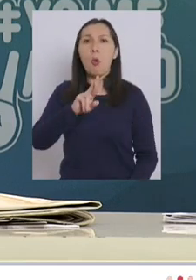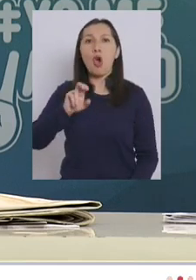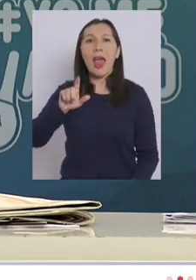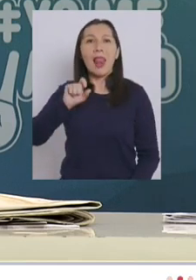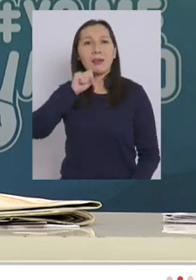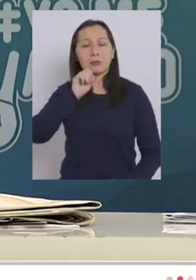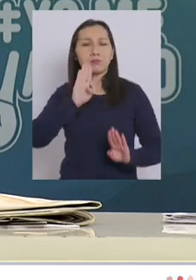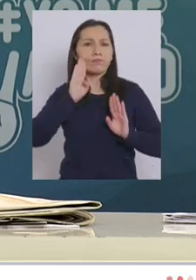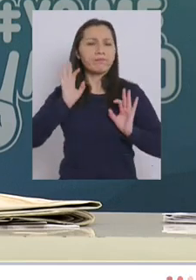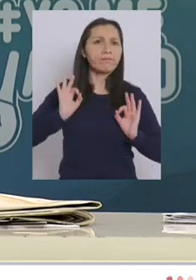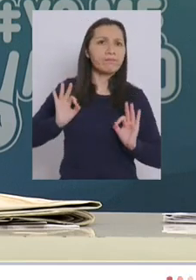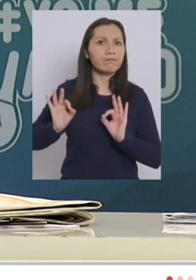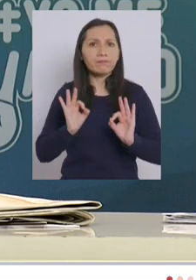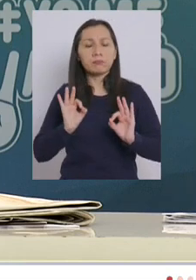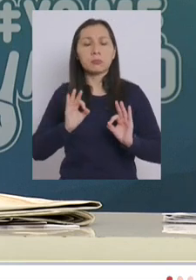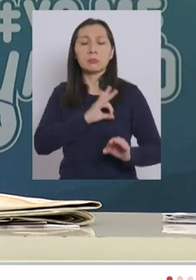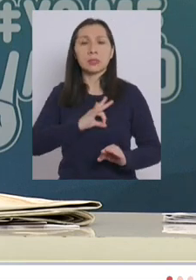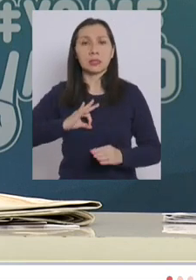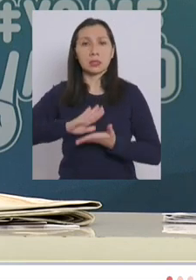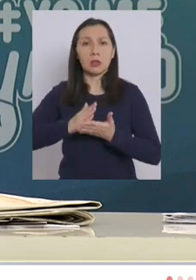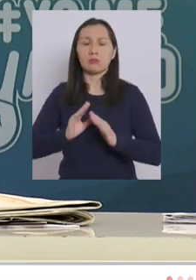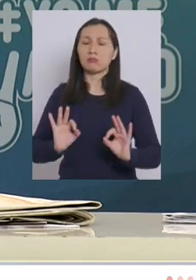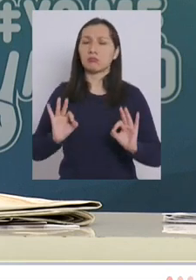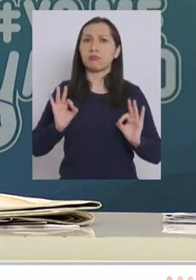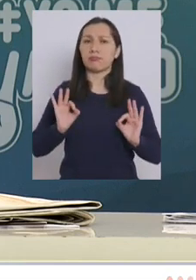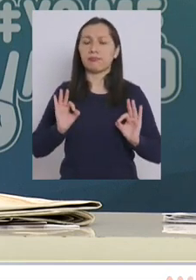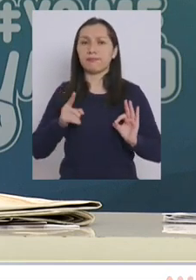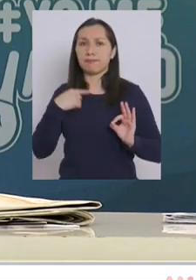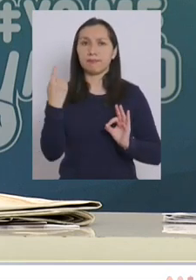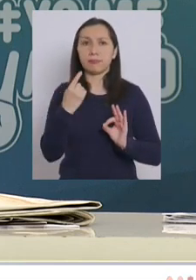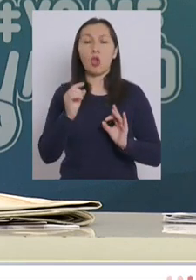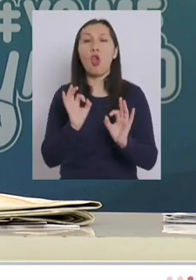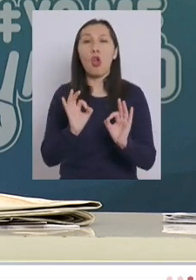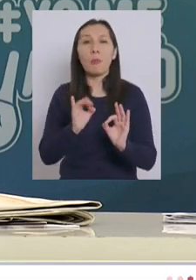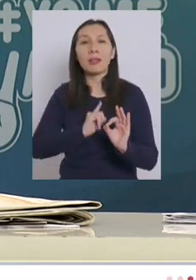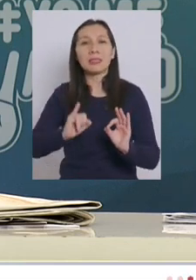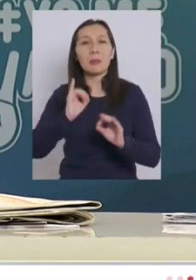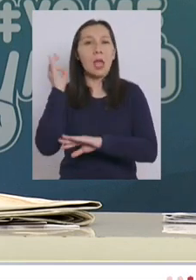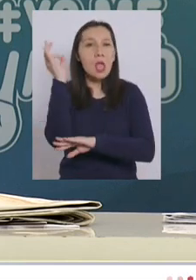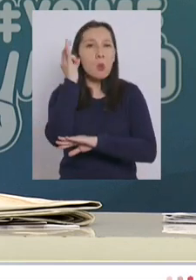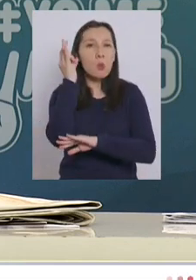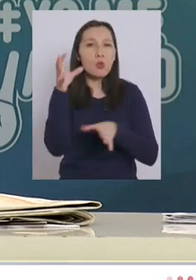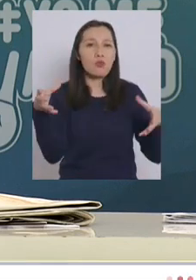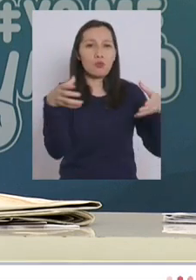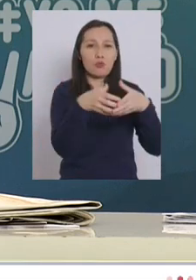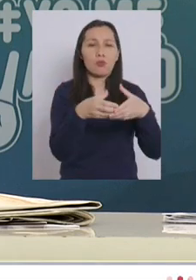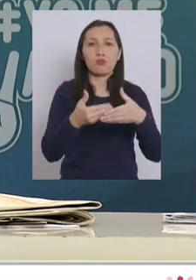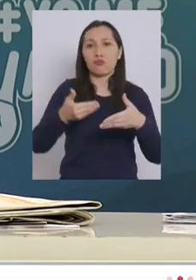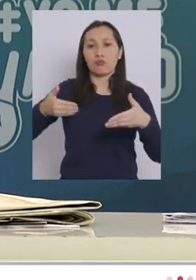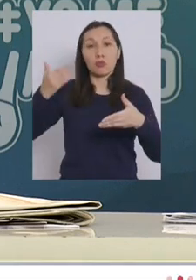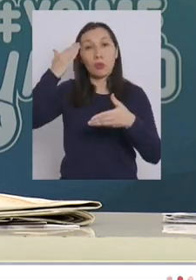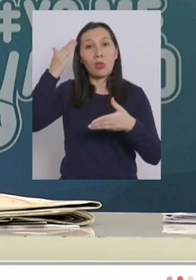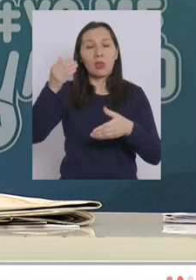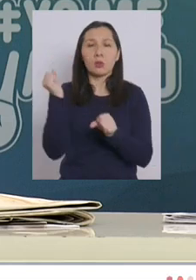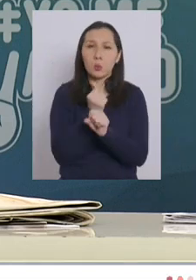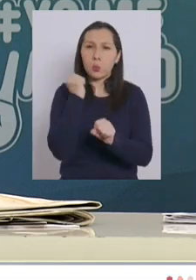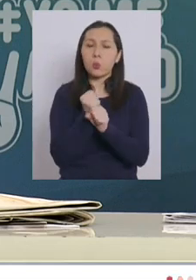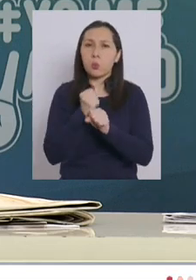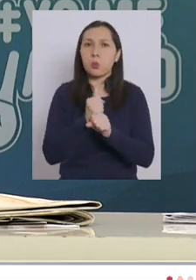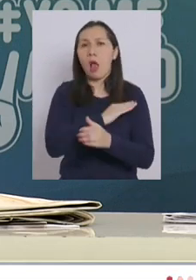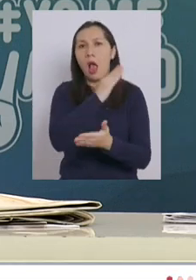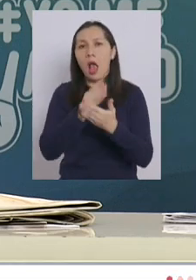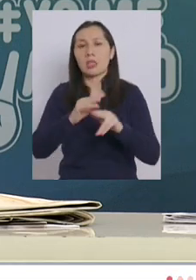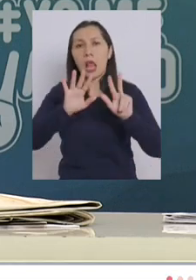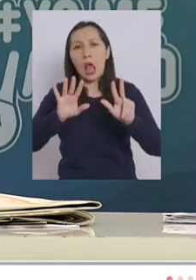funcionarios del ministerio de salud está muy alta nosotros normalmente nos reunimos de hecho los últimos días hemos estado trabajando hasta